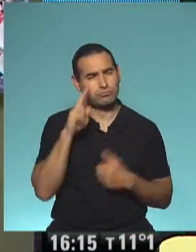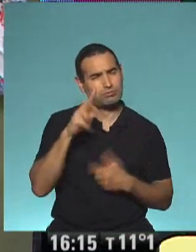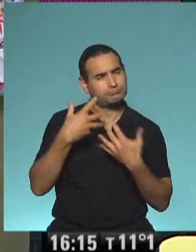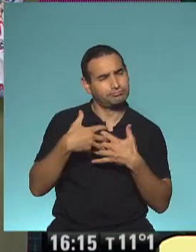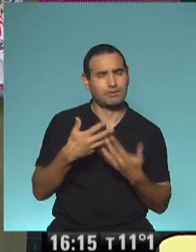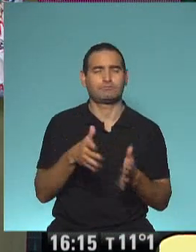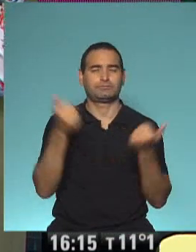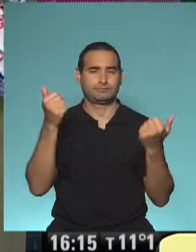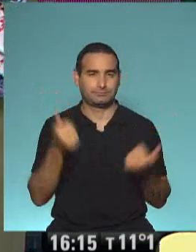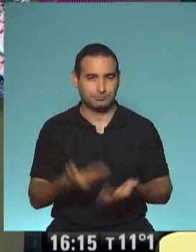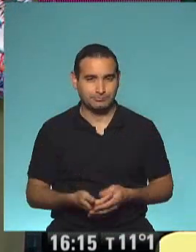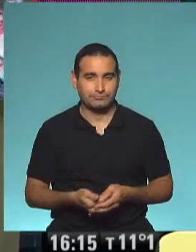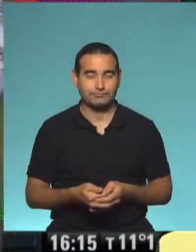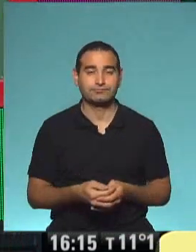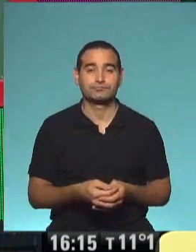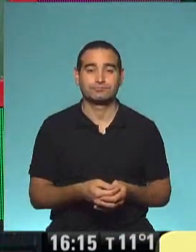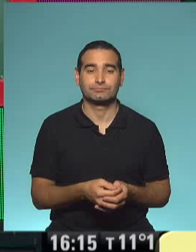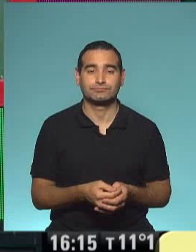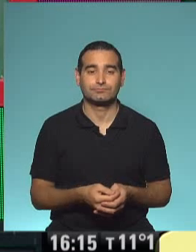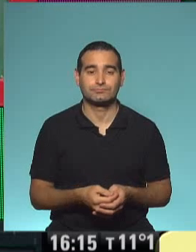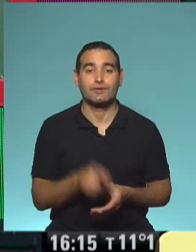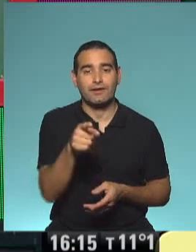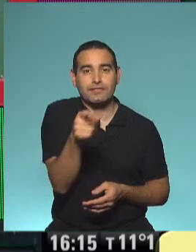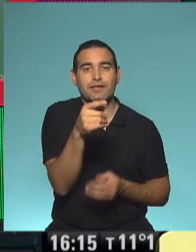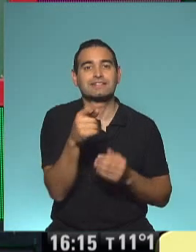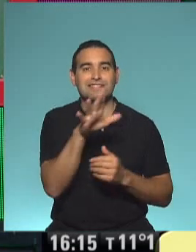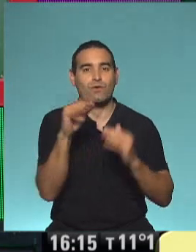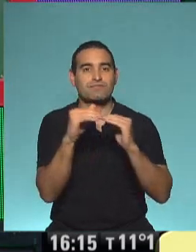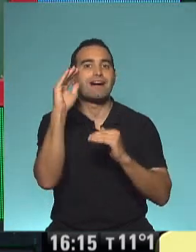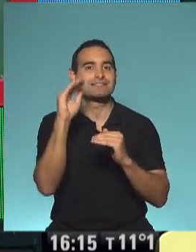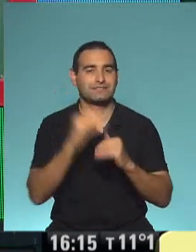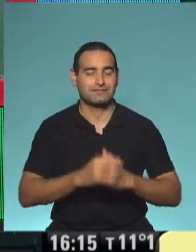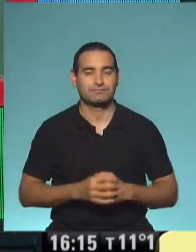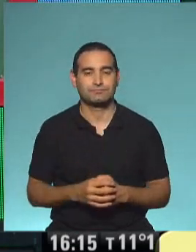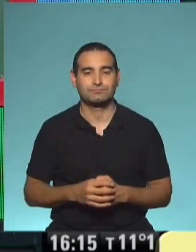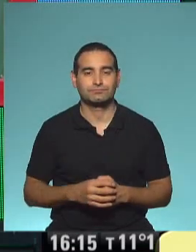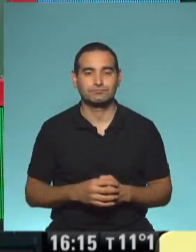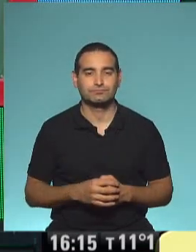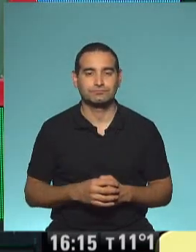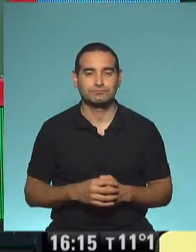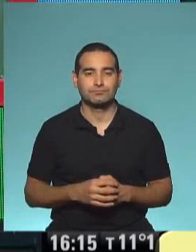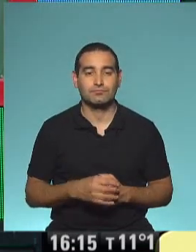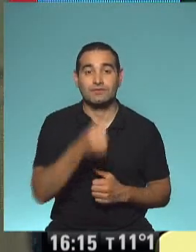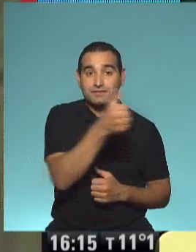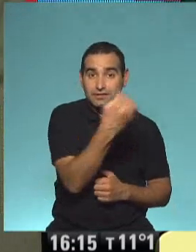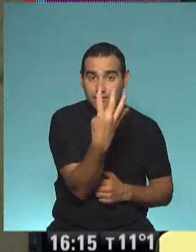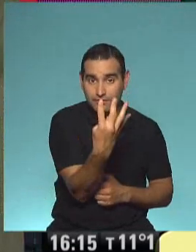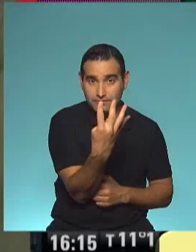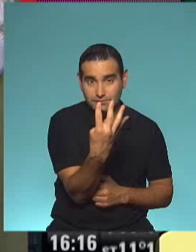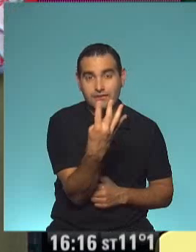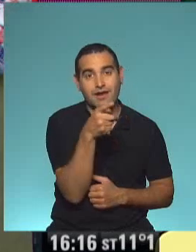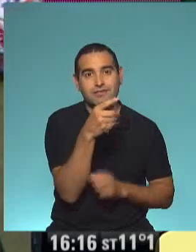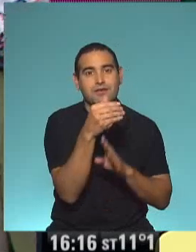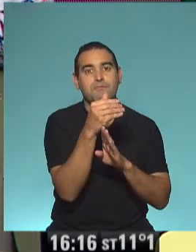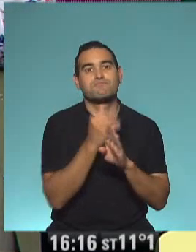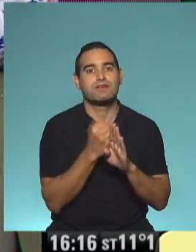darme cuenta que va más que 50. Más que 50. Porque a 64 ya sé que le tengo que